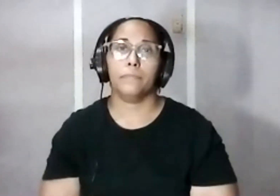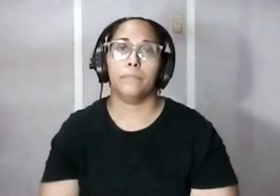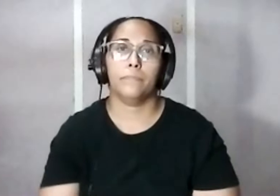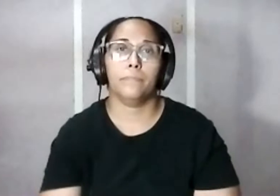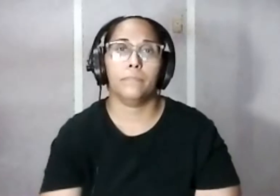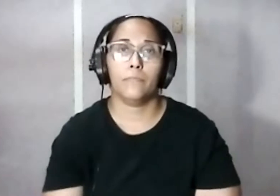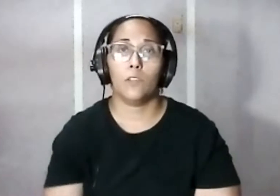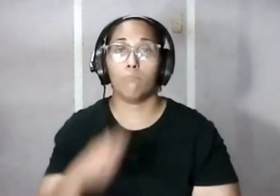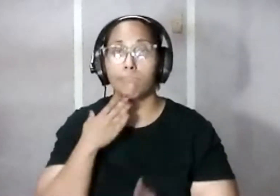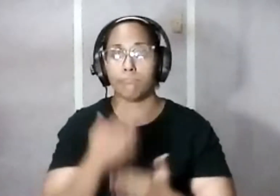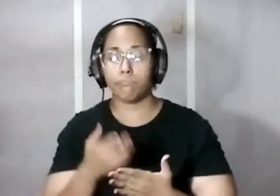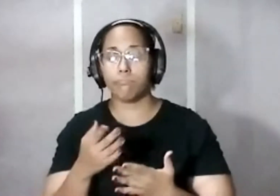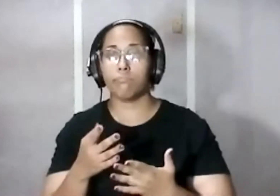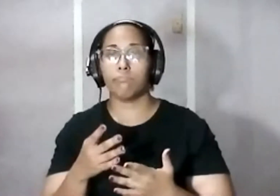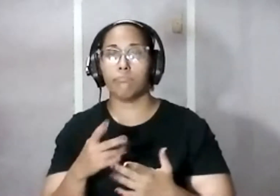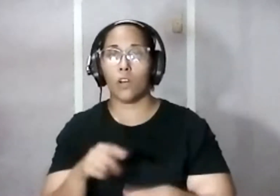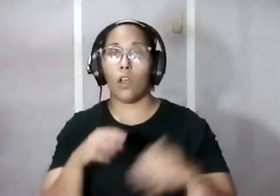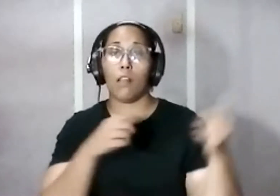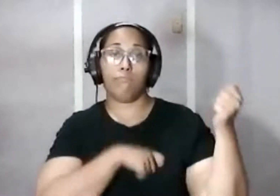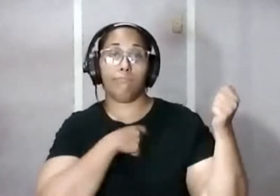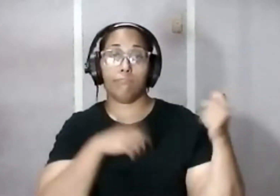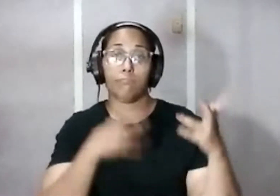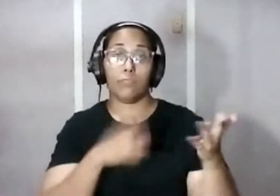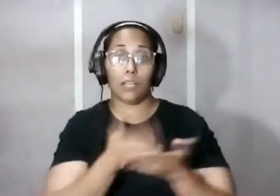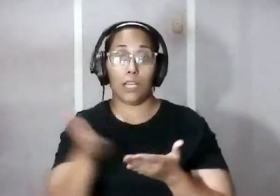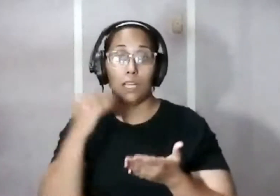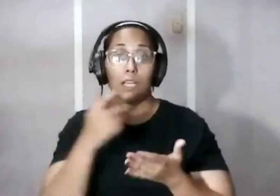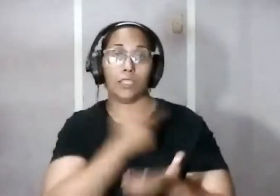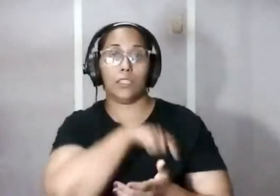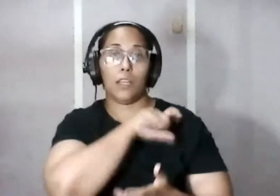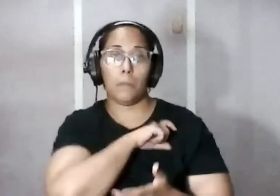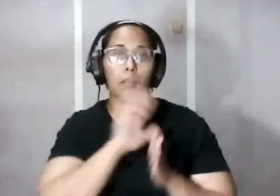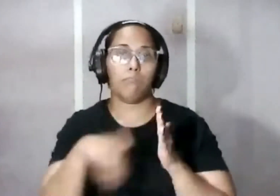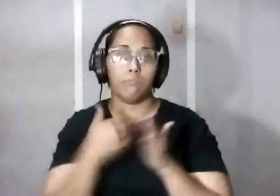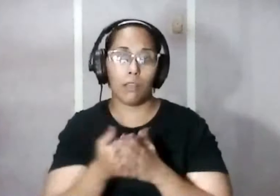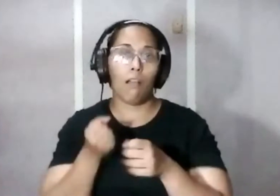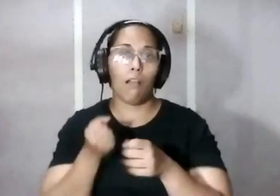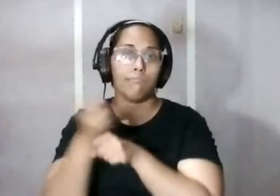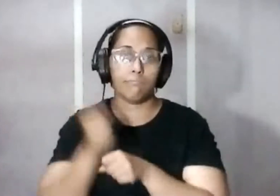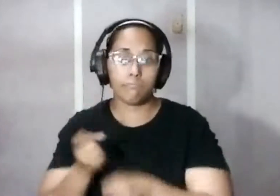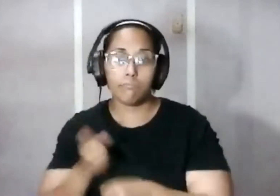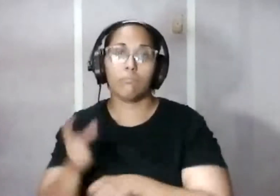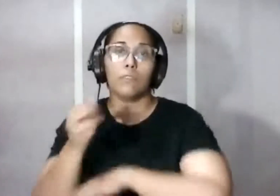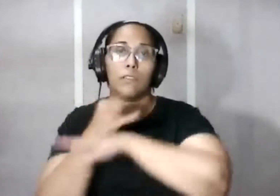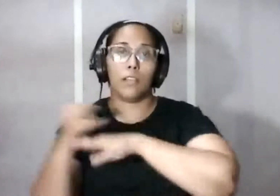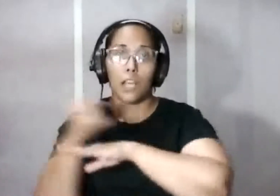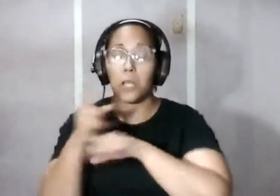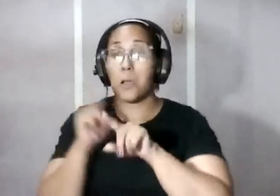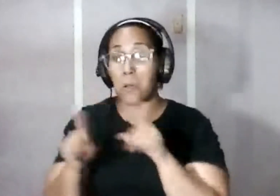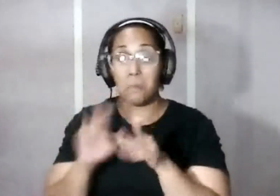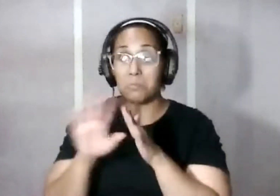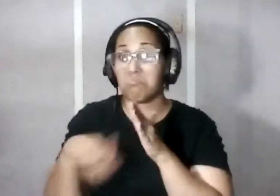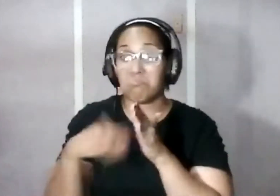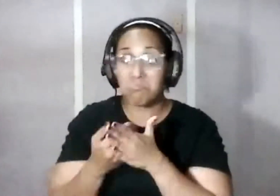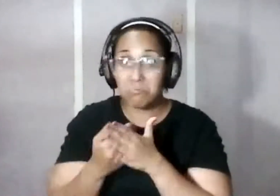bueno el situado mexicano procedente del Virreinato Nueva España debía llegar anualmente a la isla el problema es que muchas veces no llegaba o